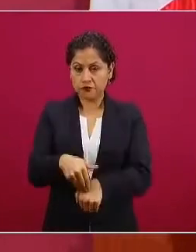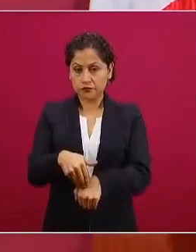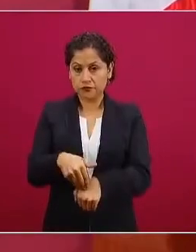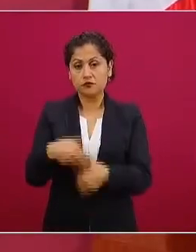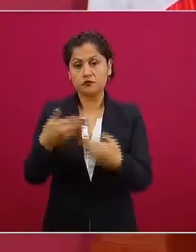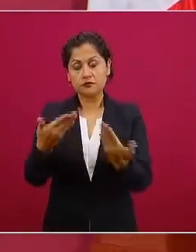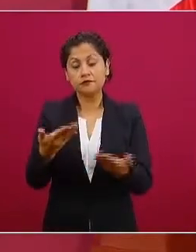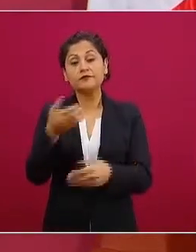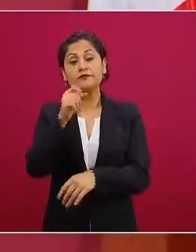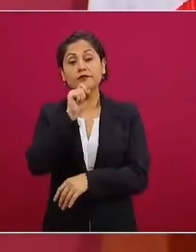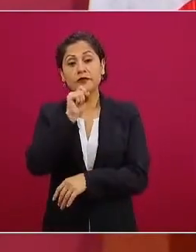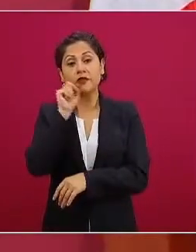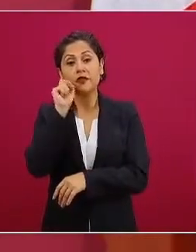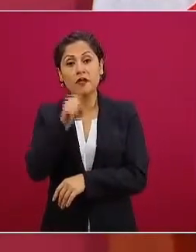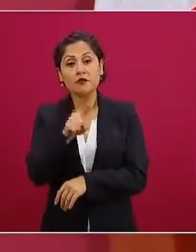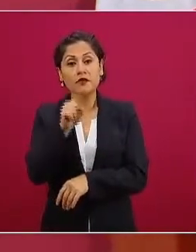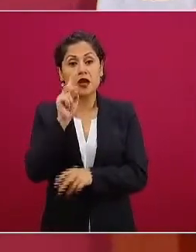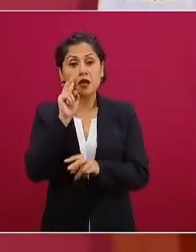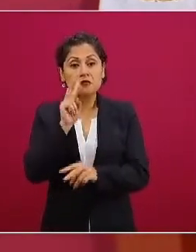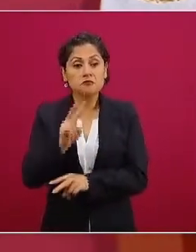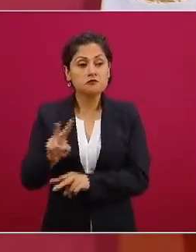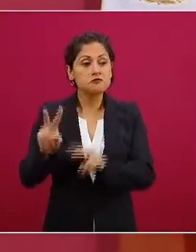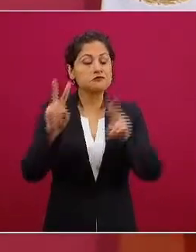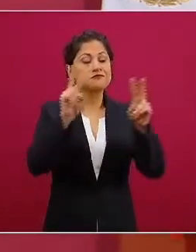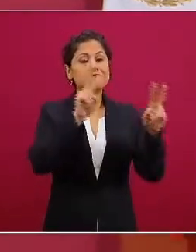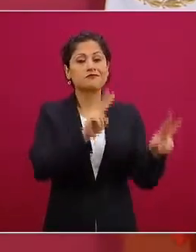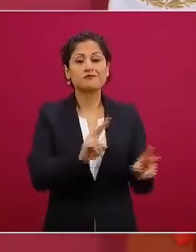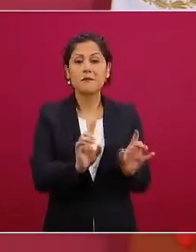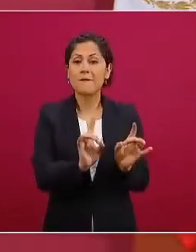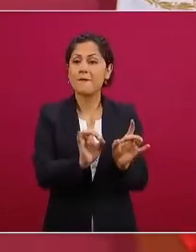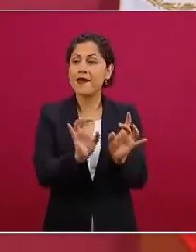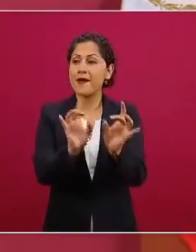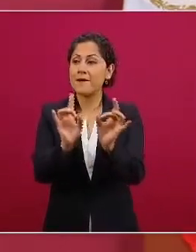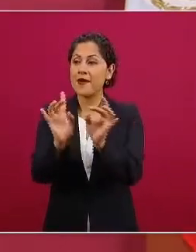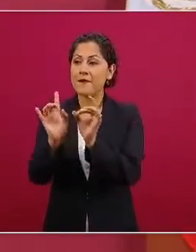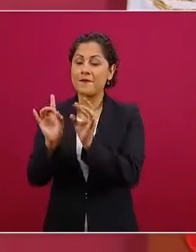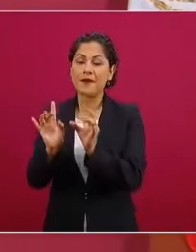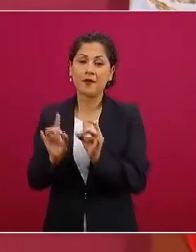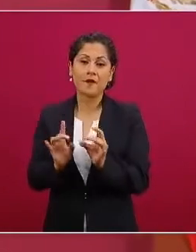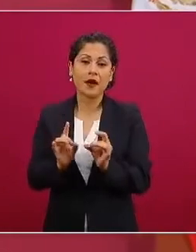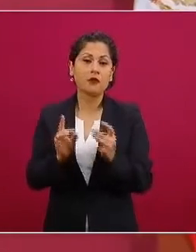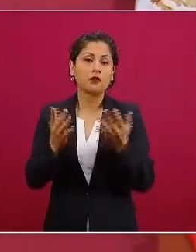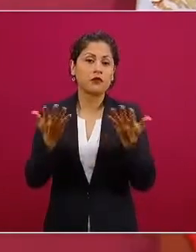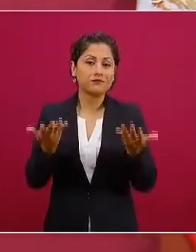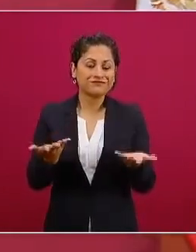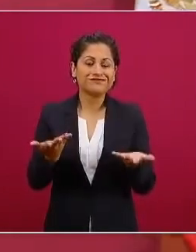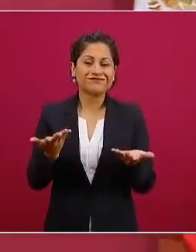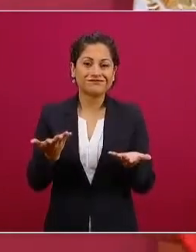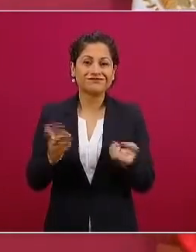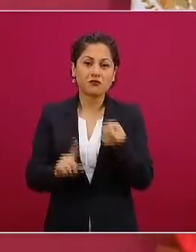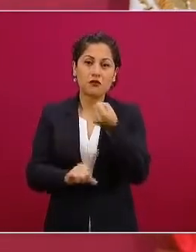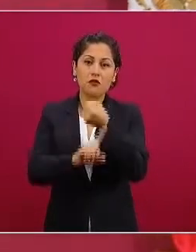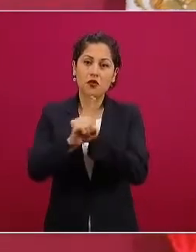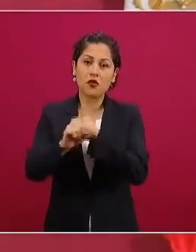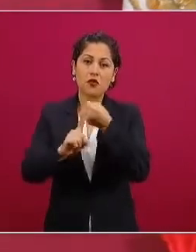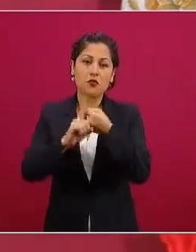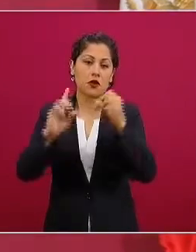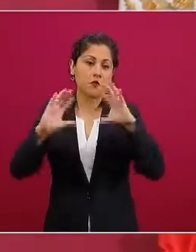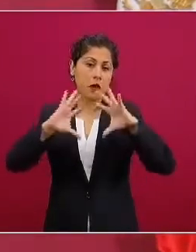ocasionadas por la crisis mundial